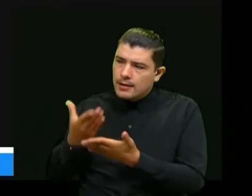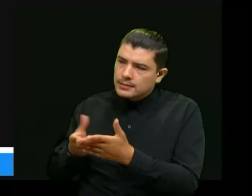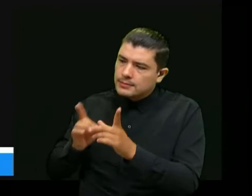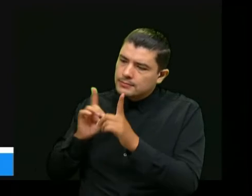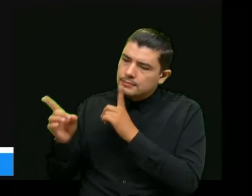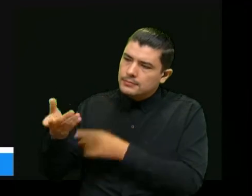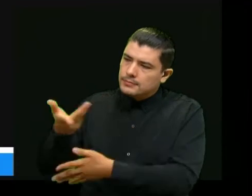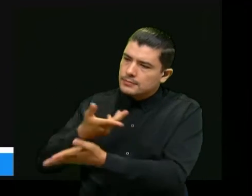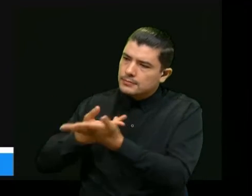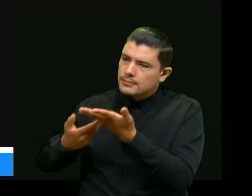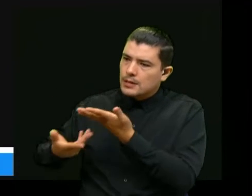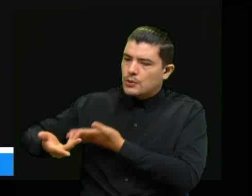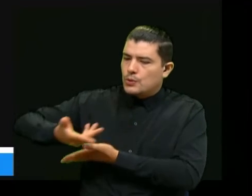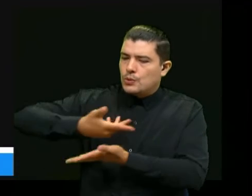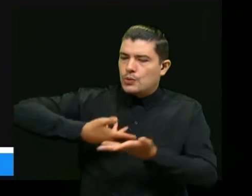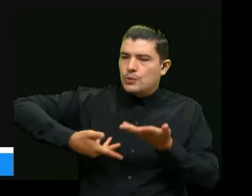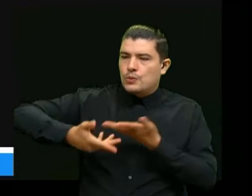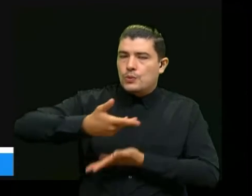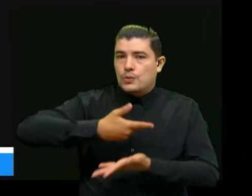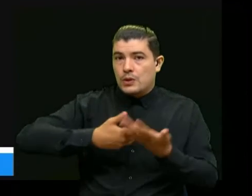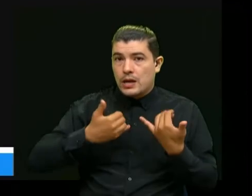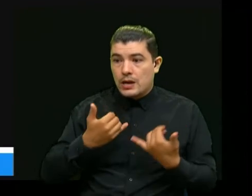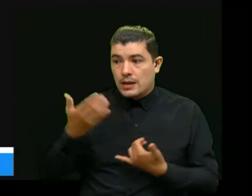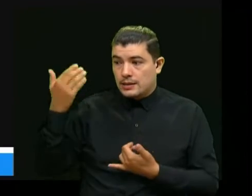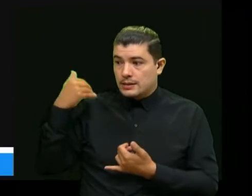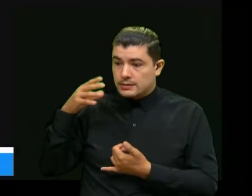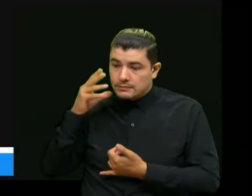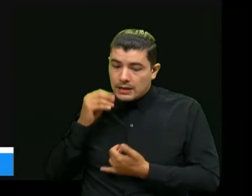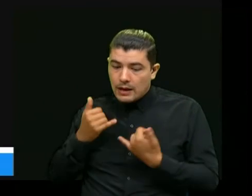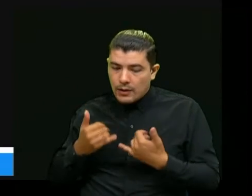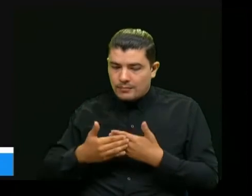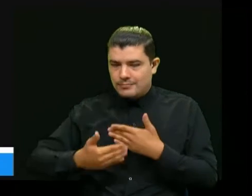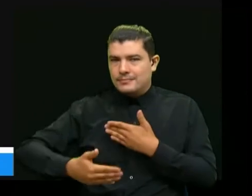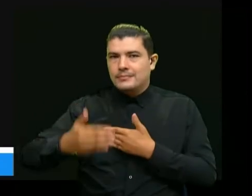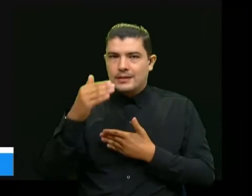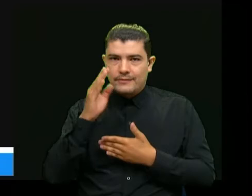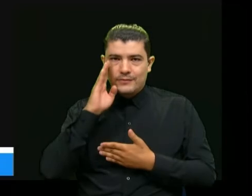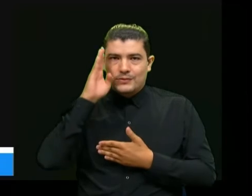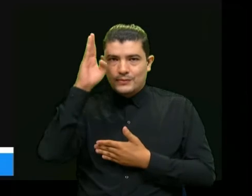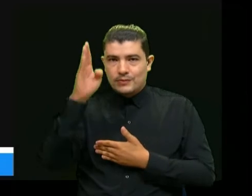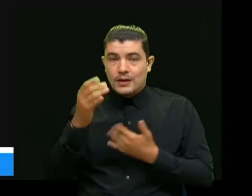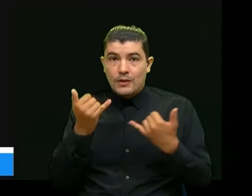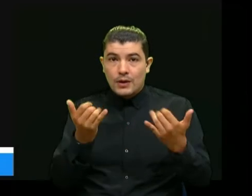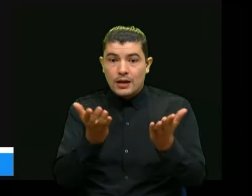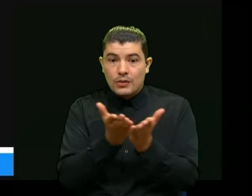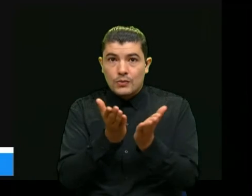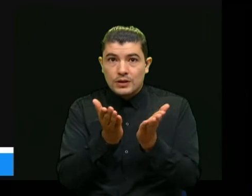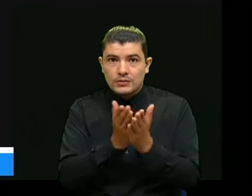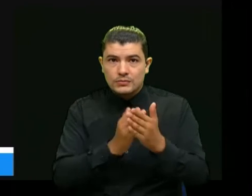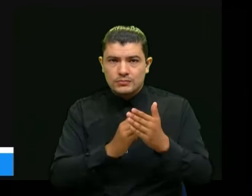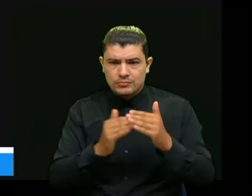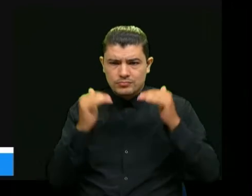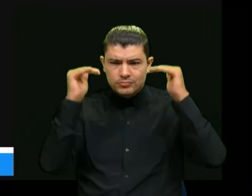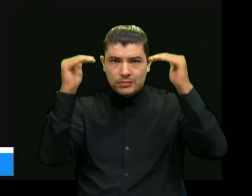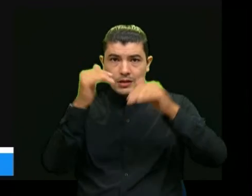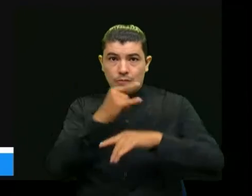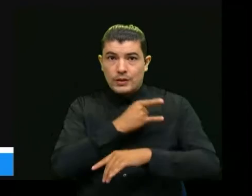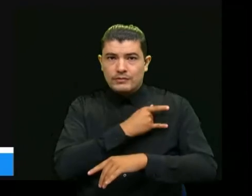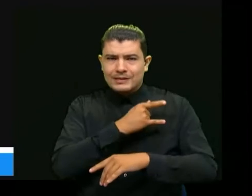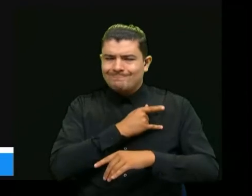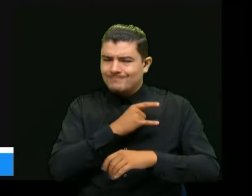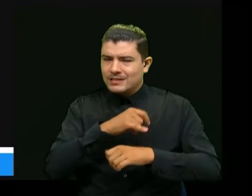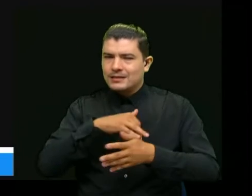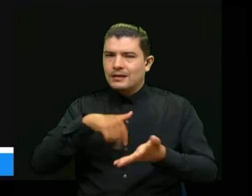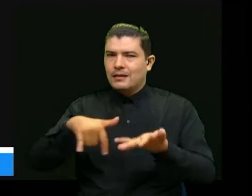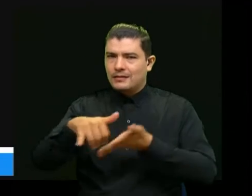sobre lo que hemos vivido y sobre lo que viene en nuestras universidades la educación superior es una fortaleza de Santander y tenemos que